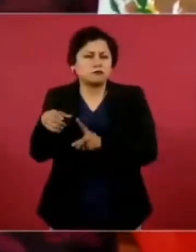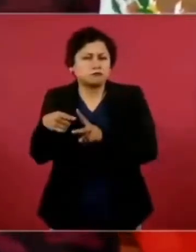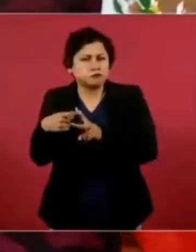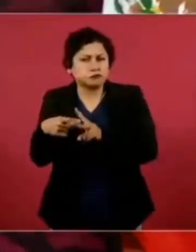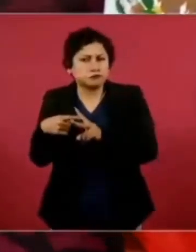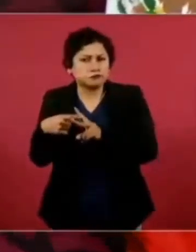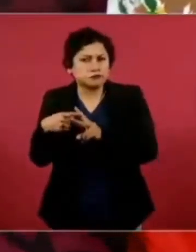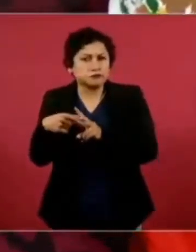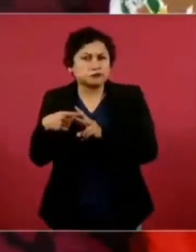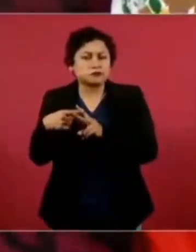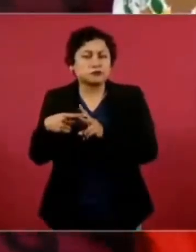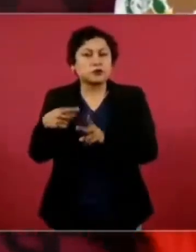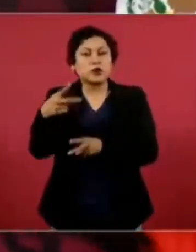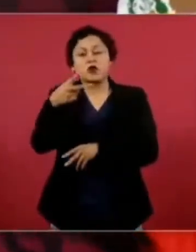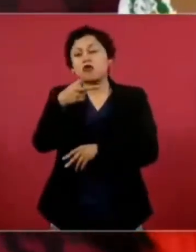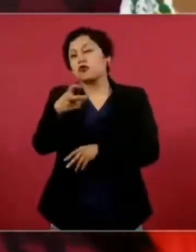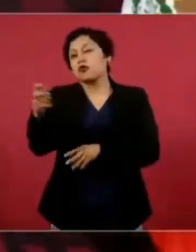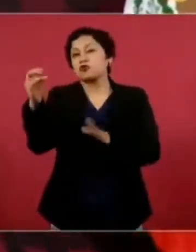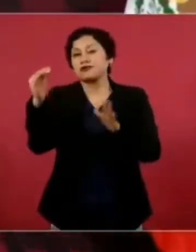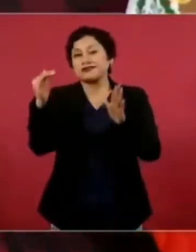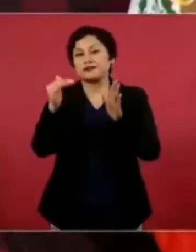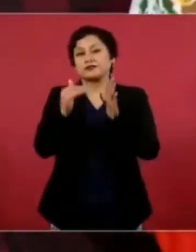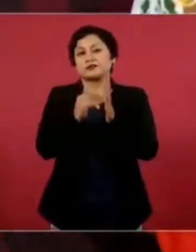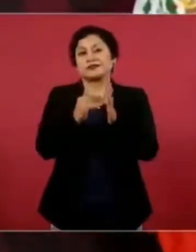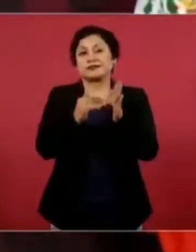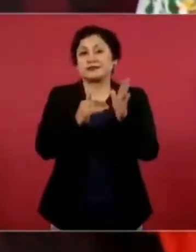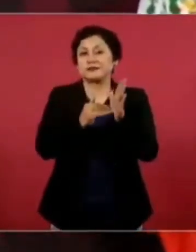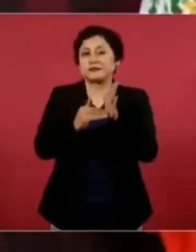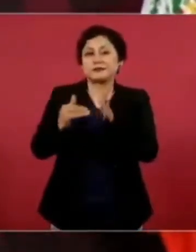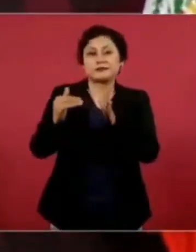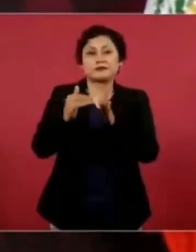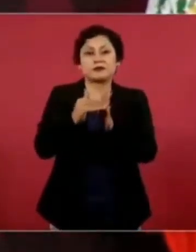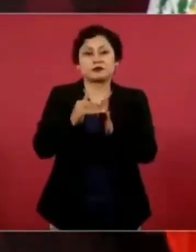a los doscientos mil millones de pesos.